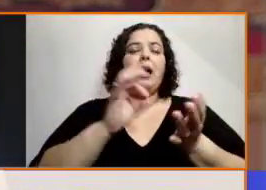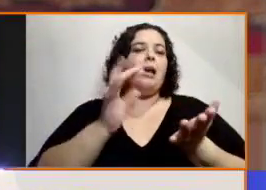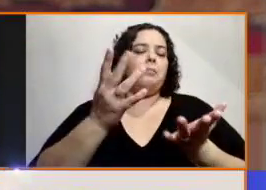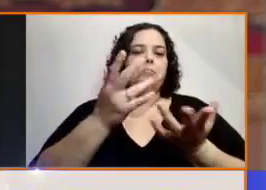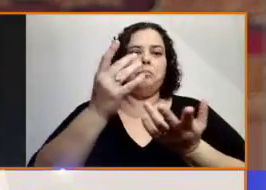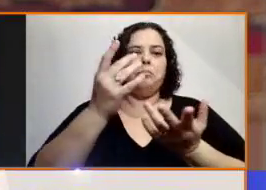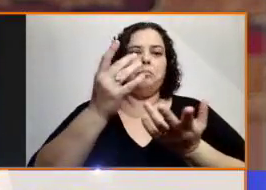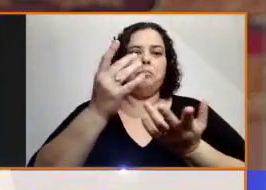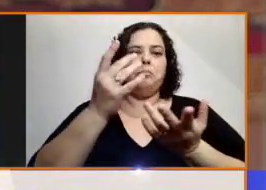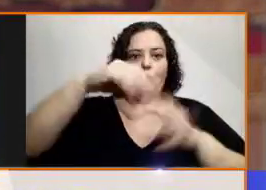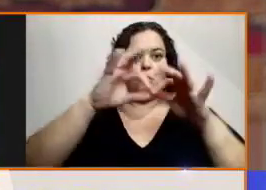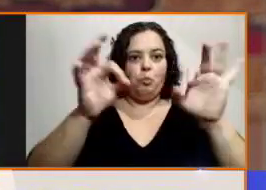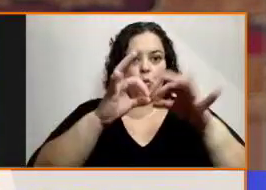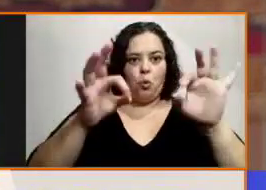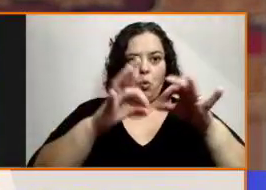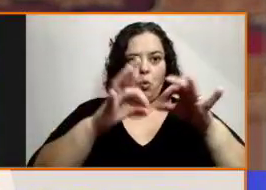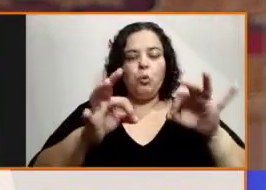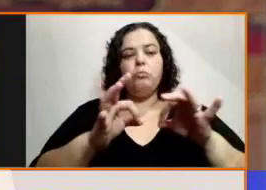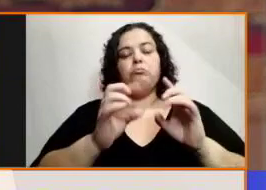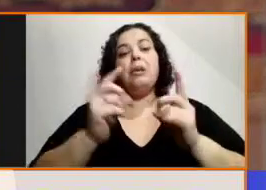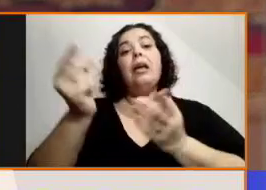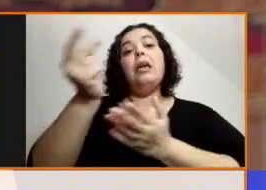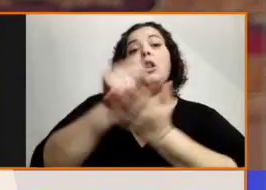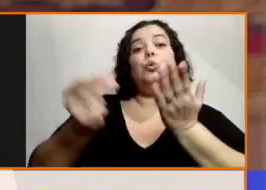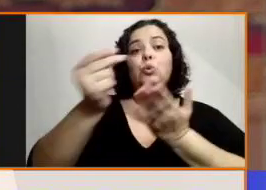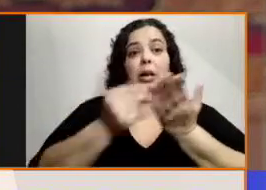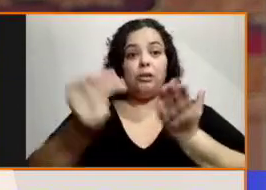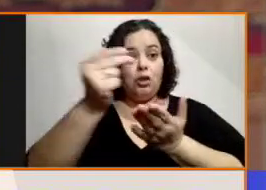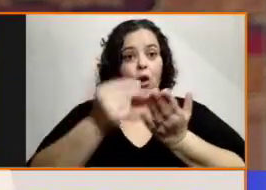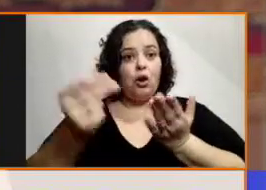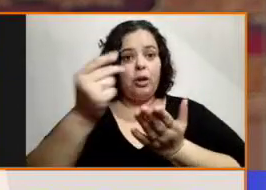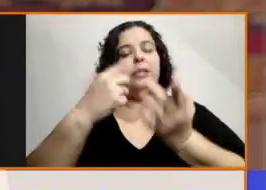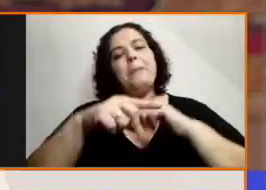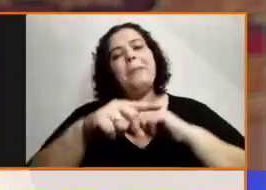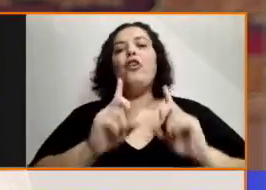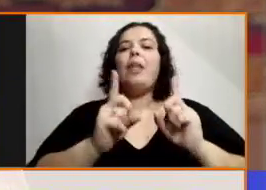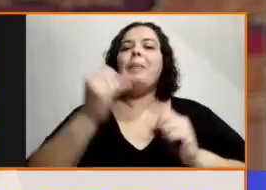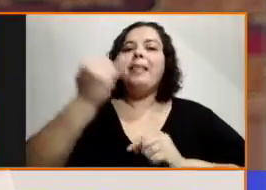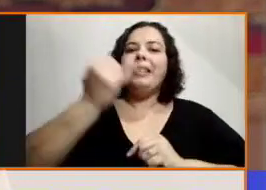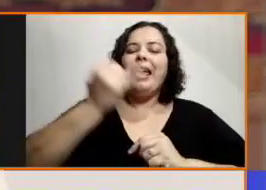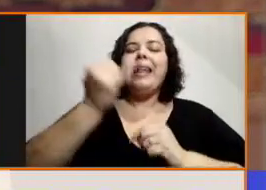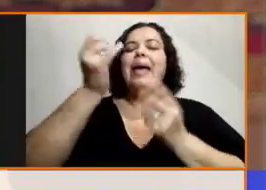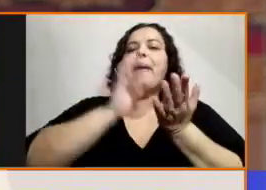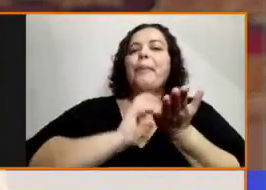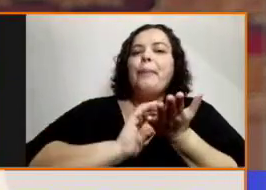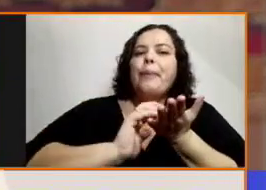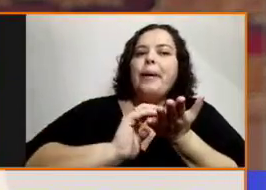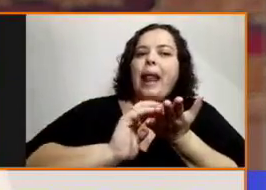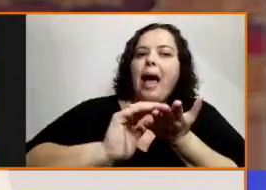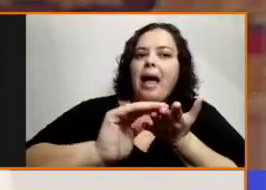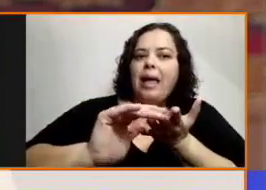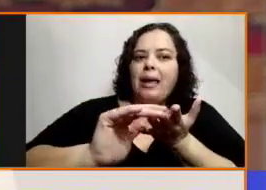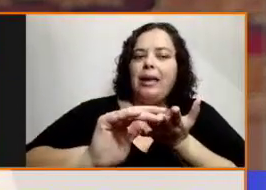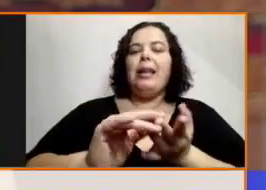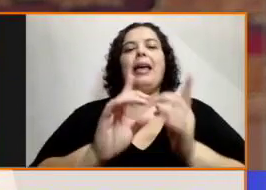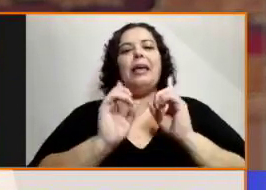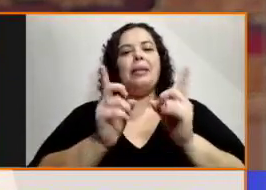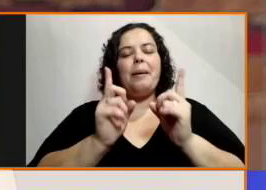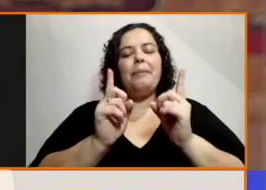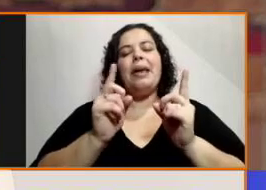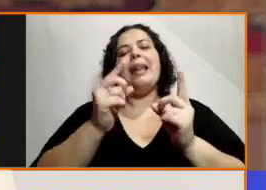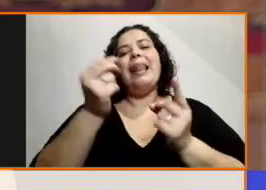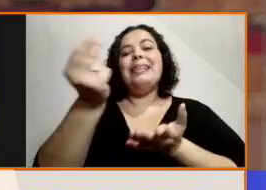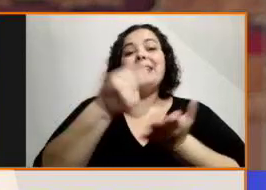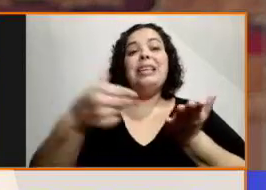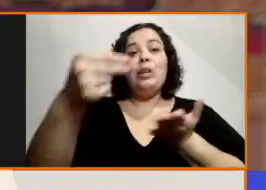pero además tiene, como bien dijeron, el braille, toda la historia está en braille, y las ilustraciones están animadas a través de un código